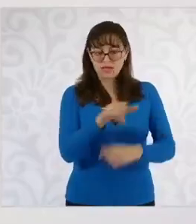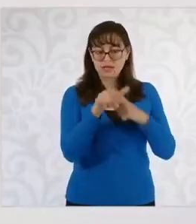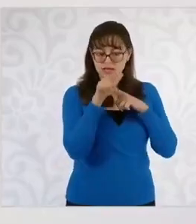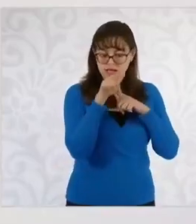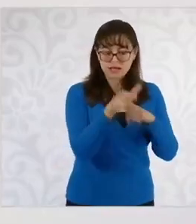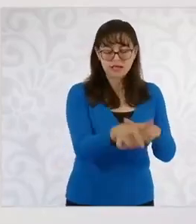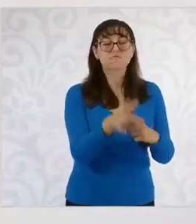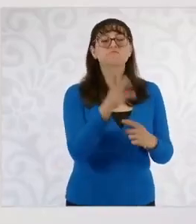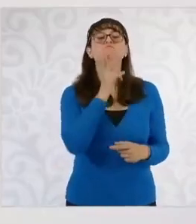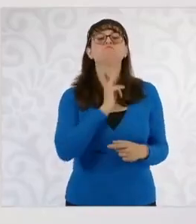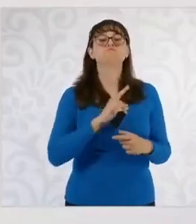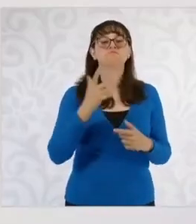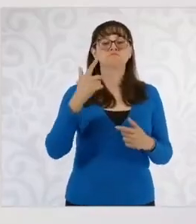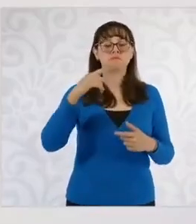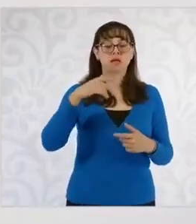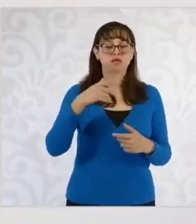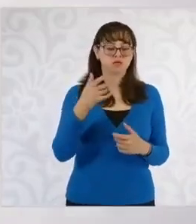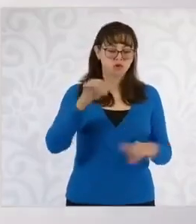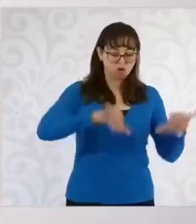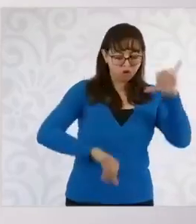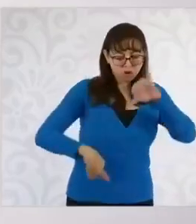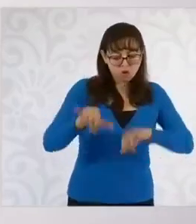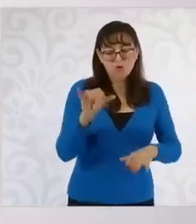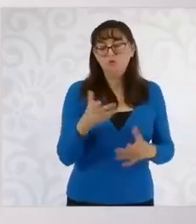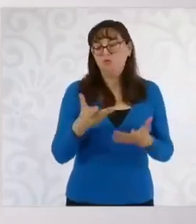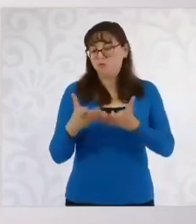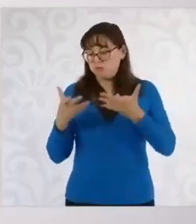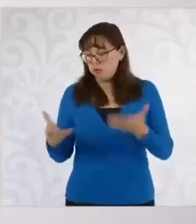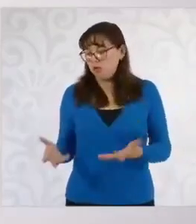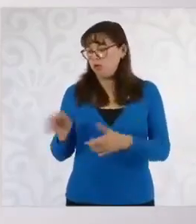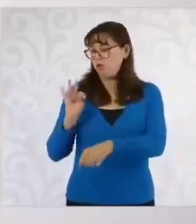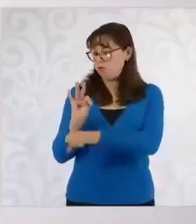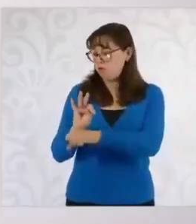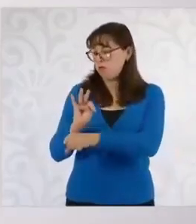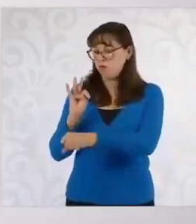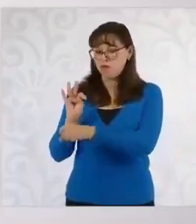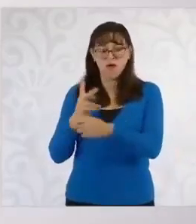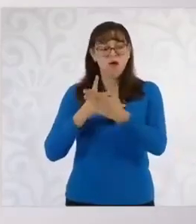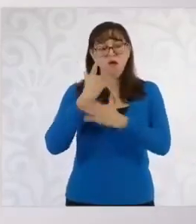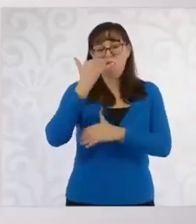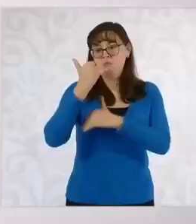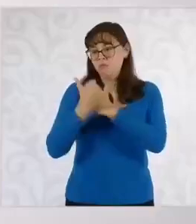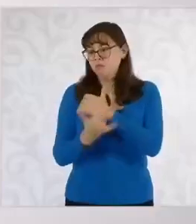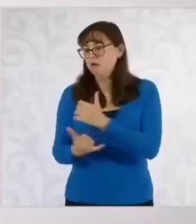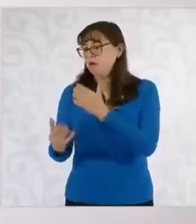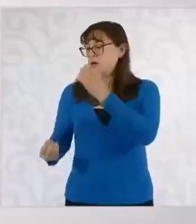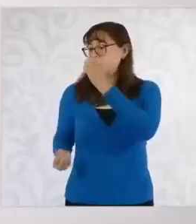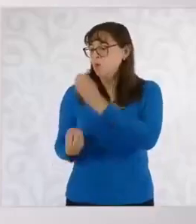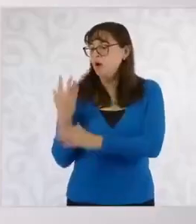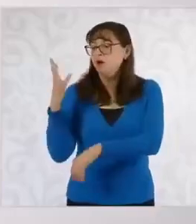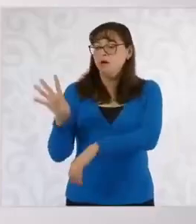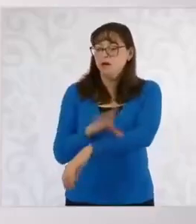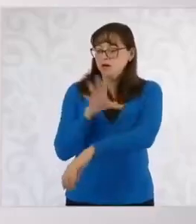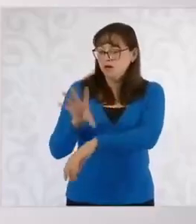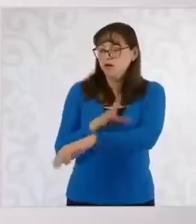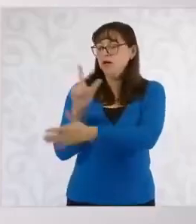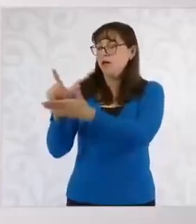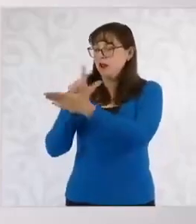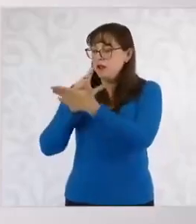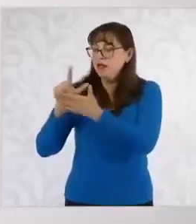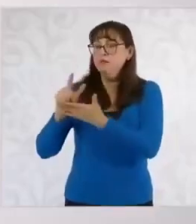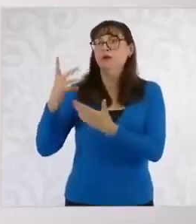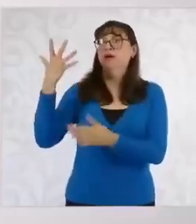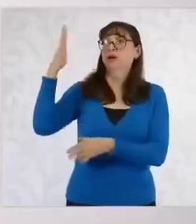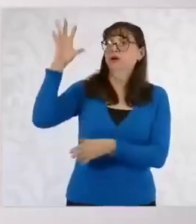industria petroquímica, producción de fertilizantes, así como en proyectos de generación de nueva energía, como energía